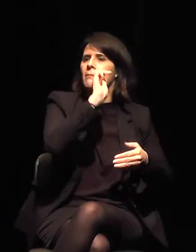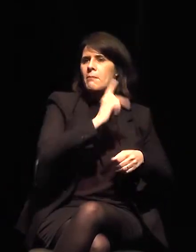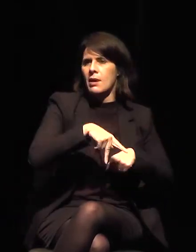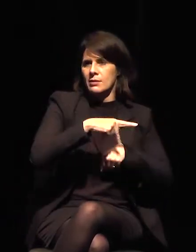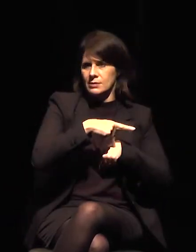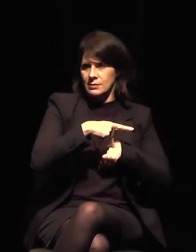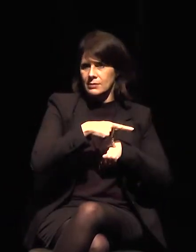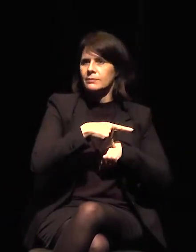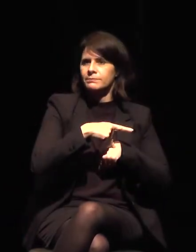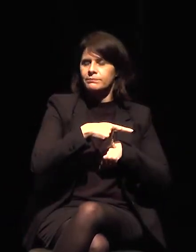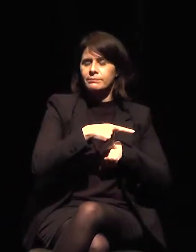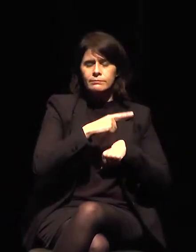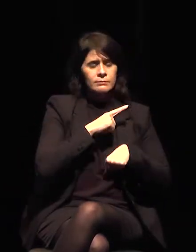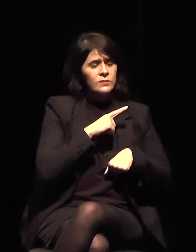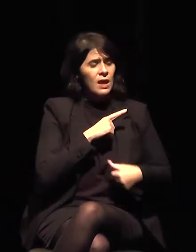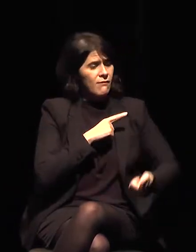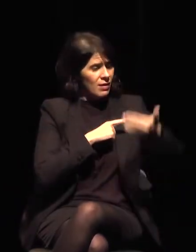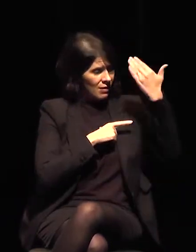Es algo fundamental.